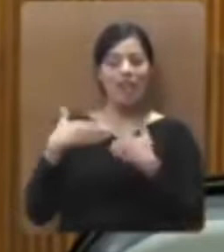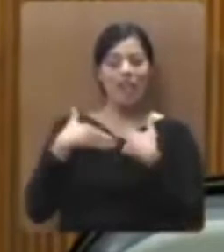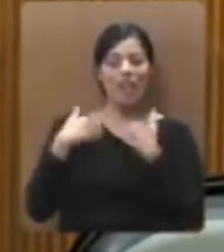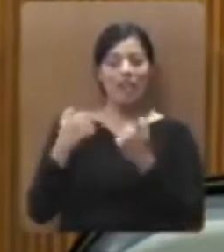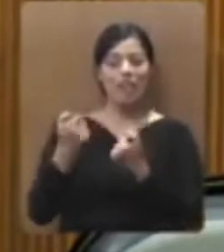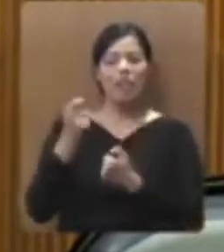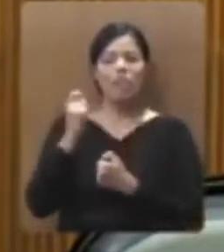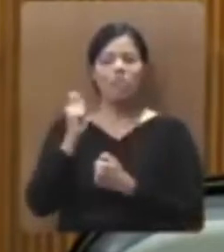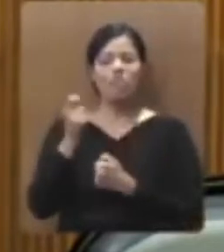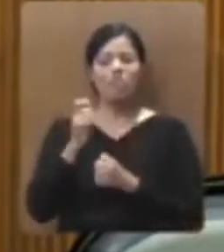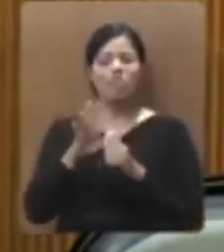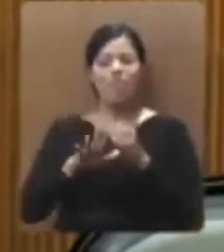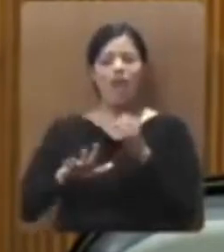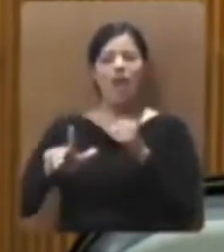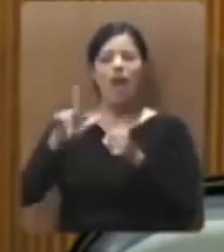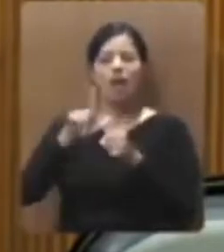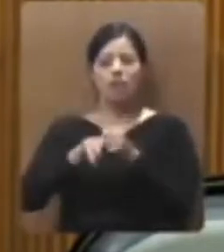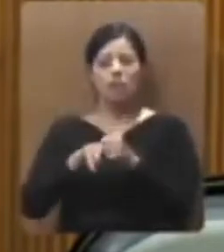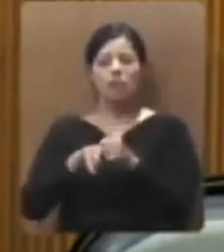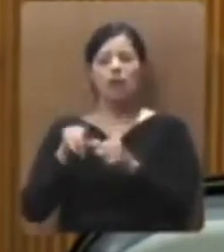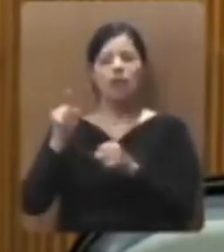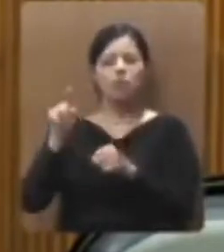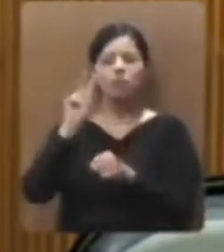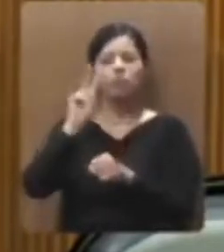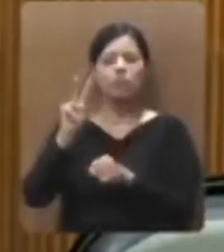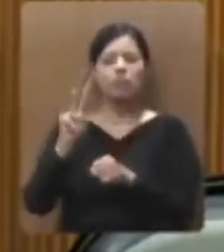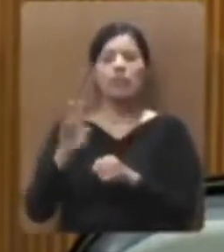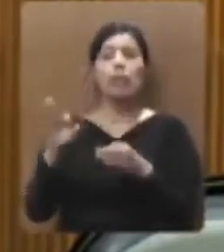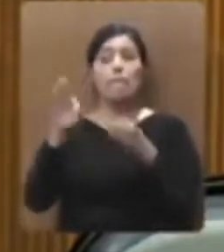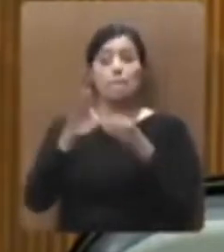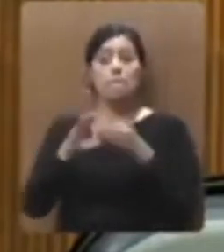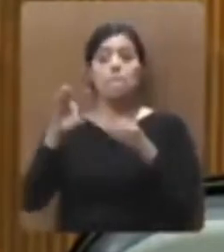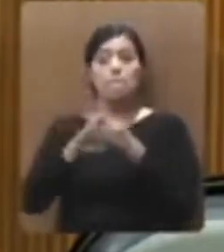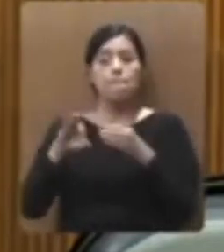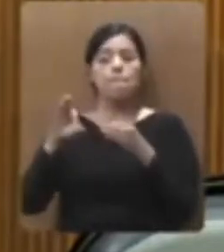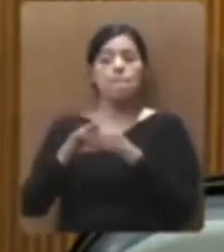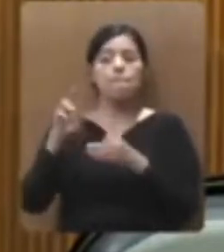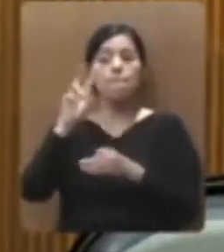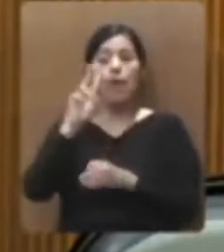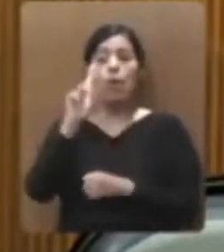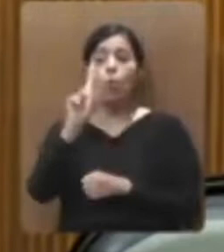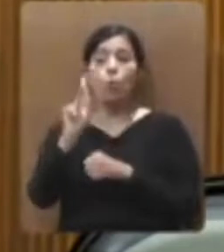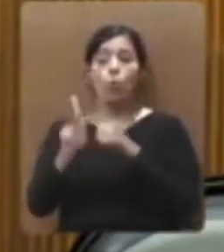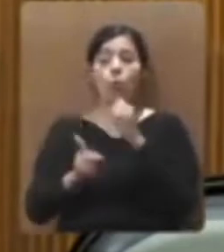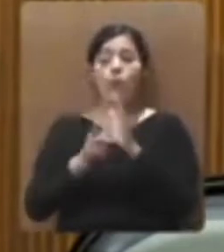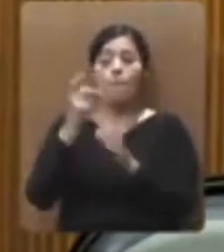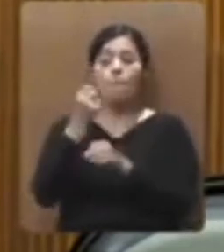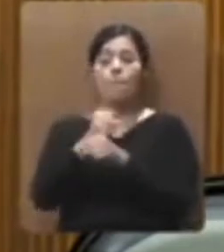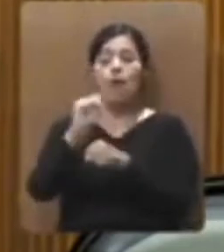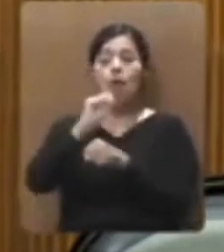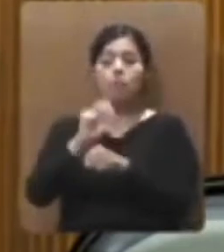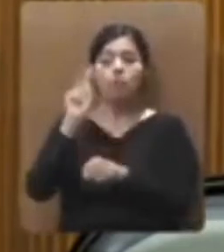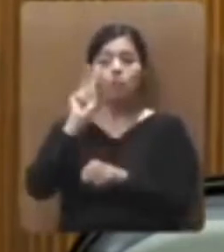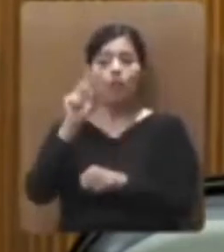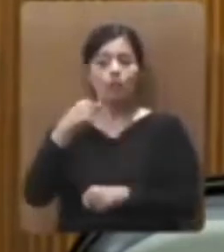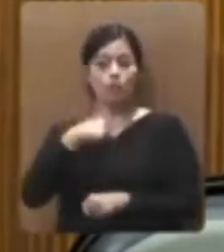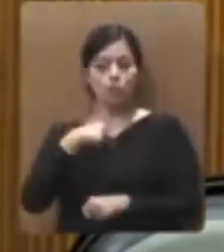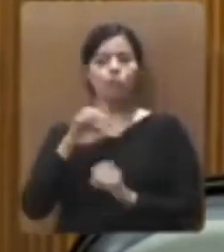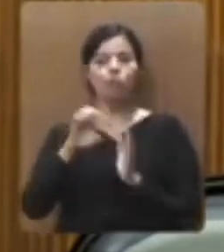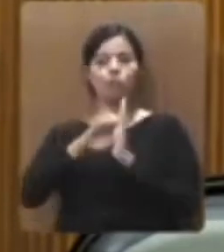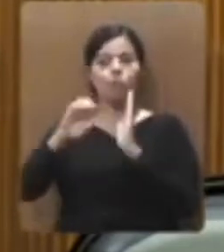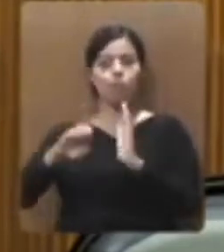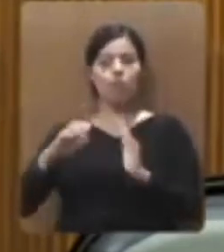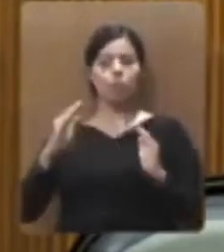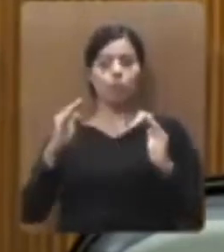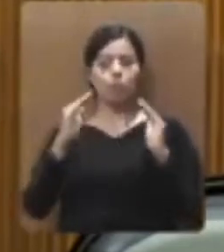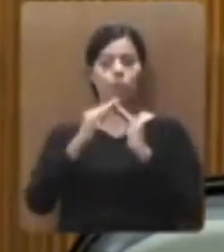notorio que con cierta continuidad, prácticamente una vez a la semana ya hay avistamientos. Me tocó estar en una casa